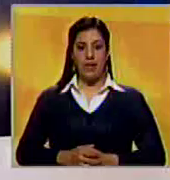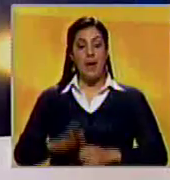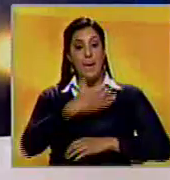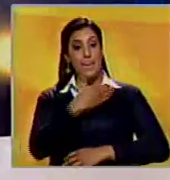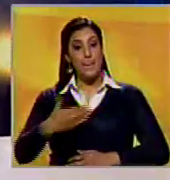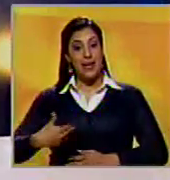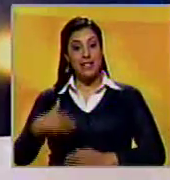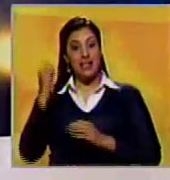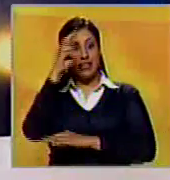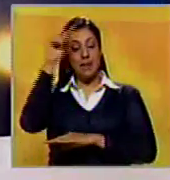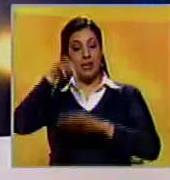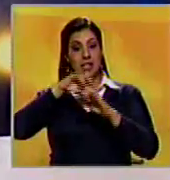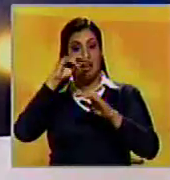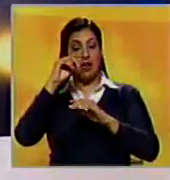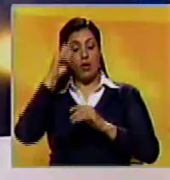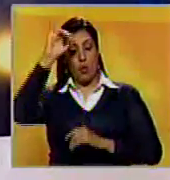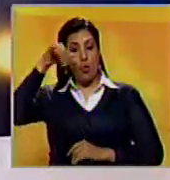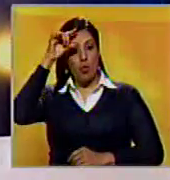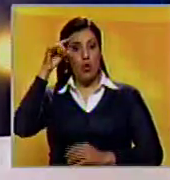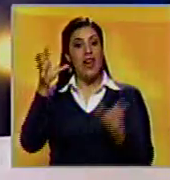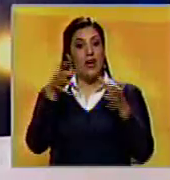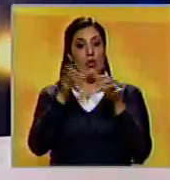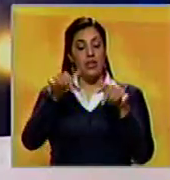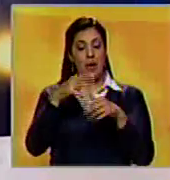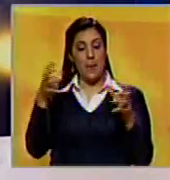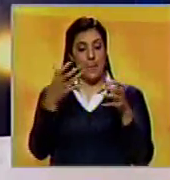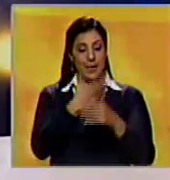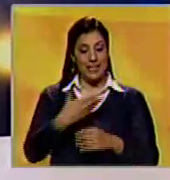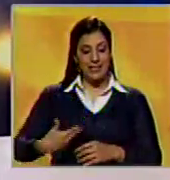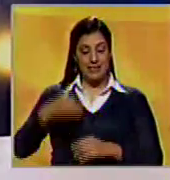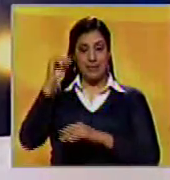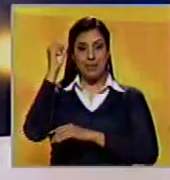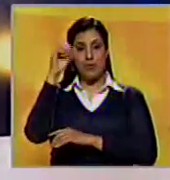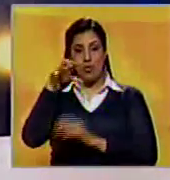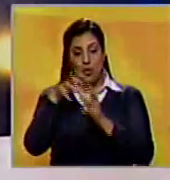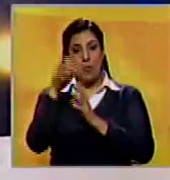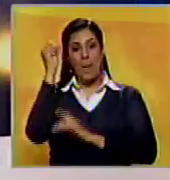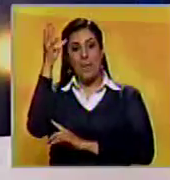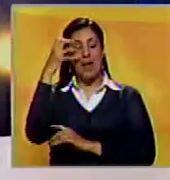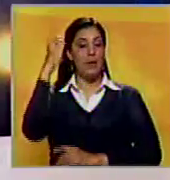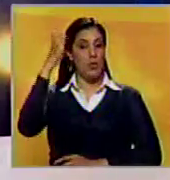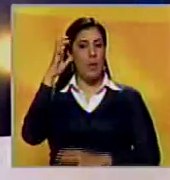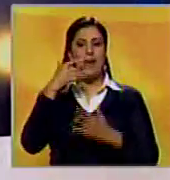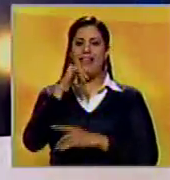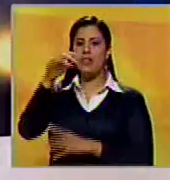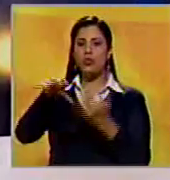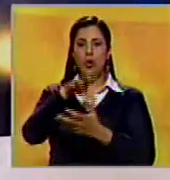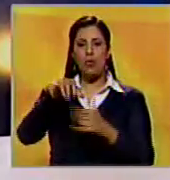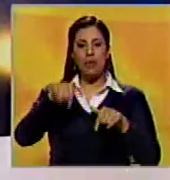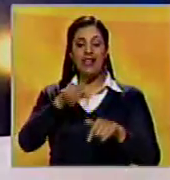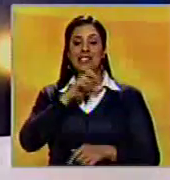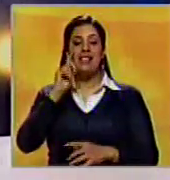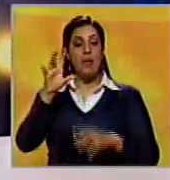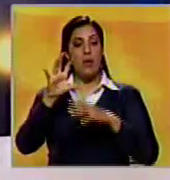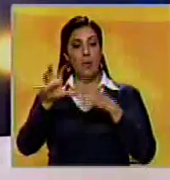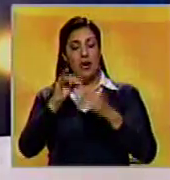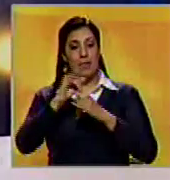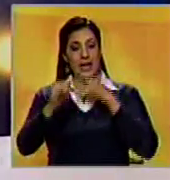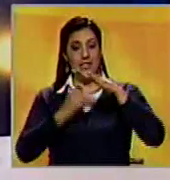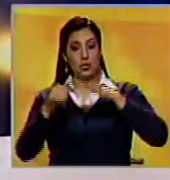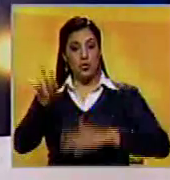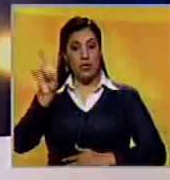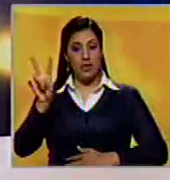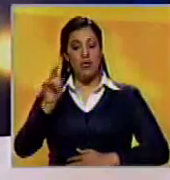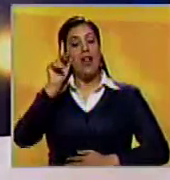El presidente de la Asamblea Nacional, Julio Borges, se reunió con el presidente del Parlamento Europeo, Antonio Tajani, para denunciar lo que califica como crisis institucional